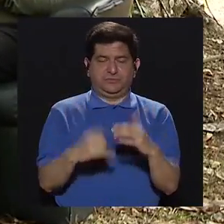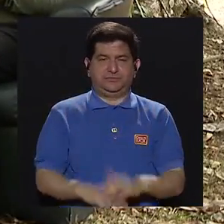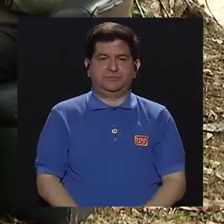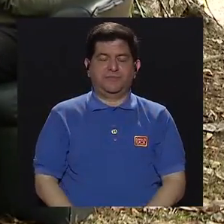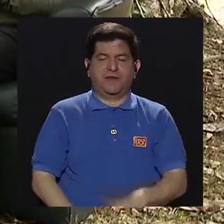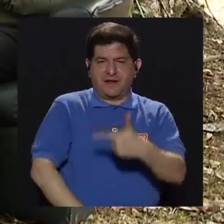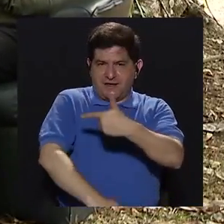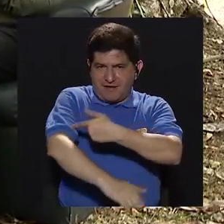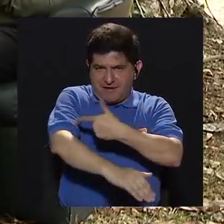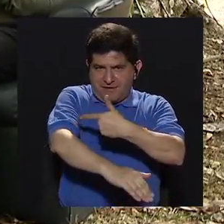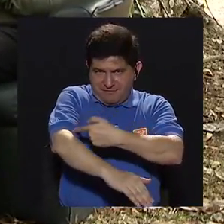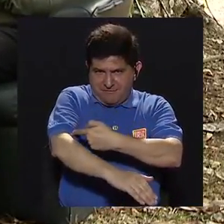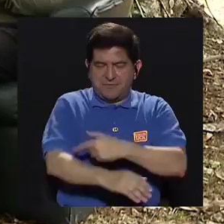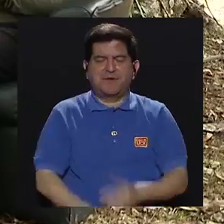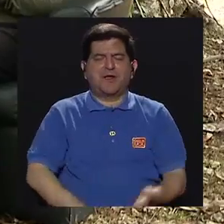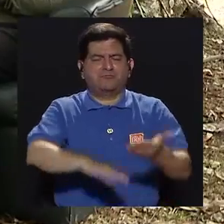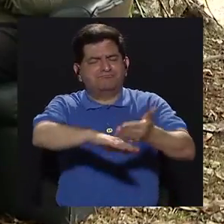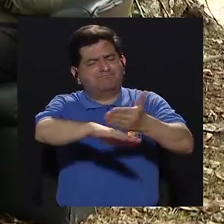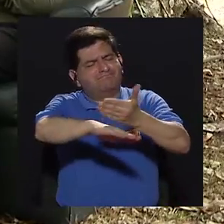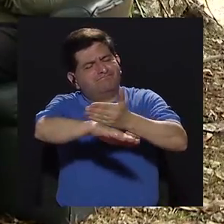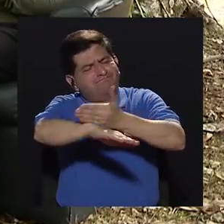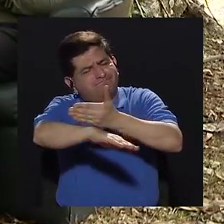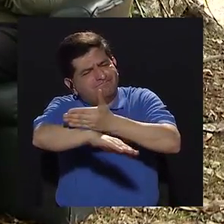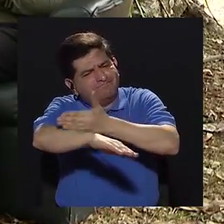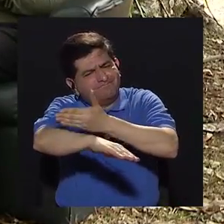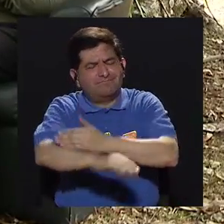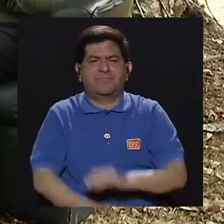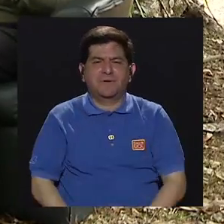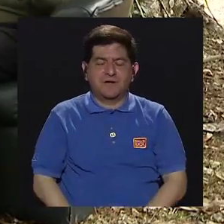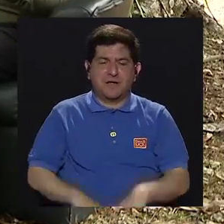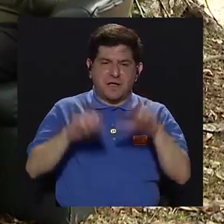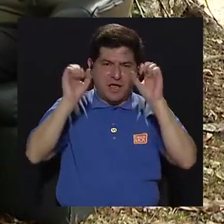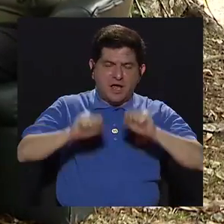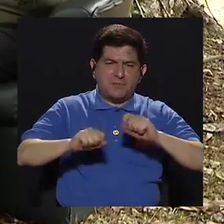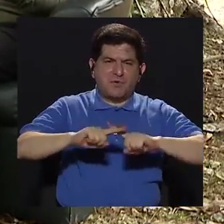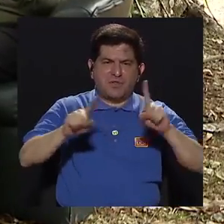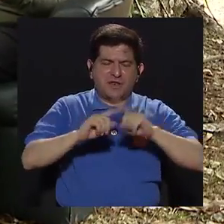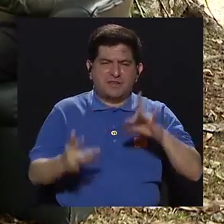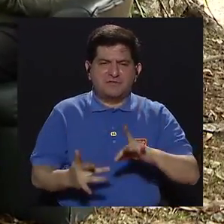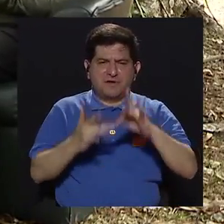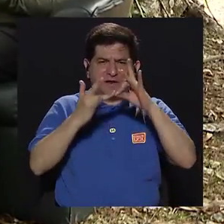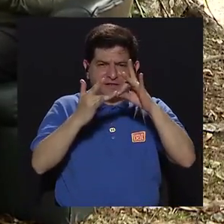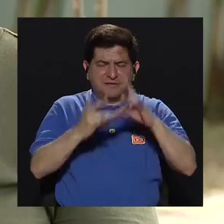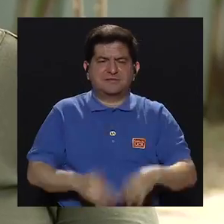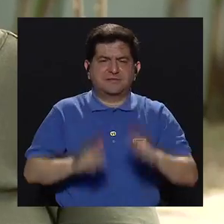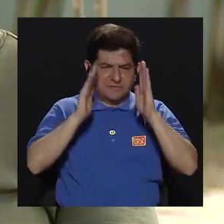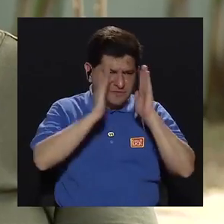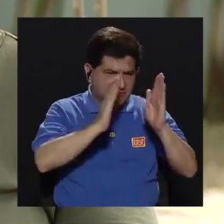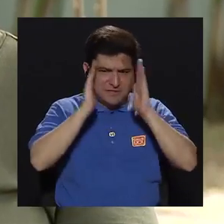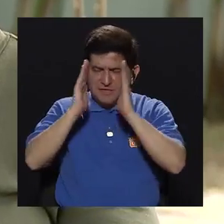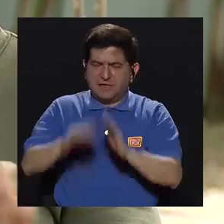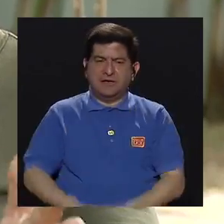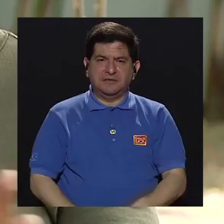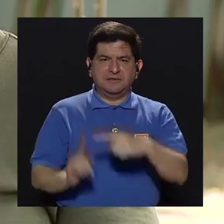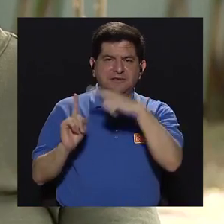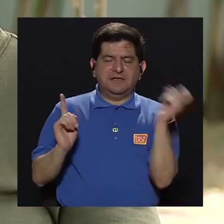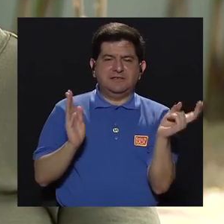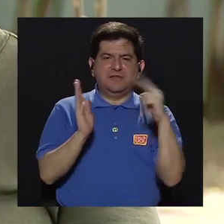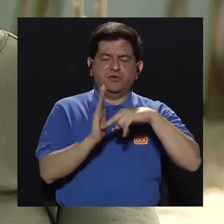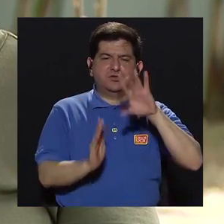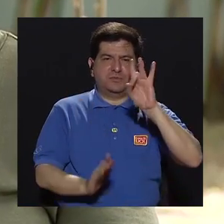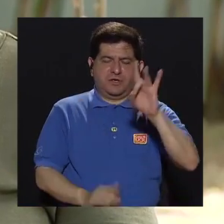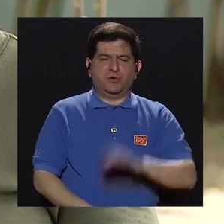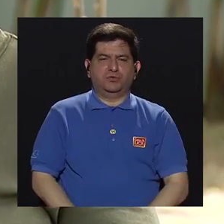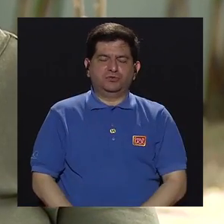la enfermería ha ido mejorando en cuanto a la amplitud de sus especialidades, actualmente, partir del